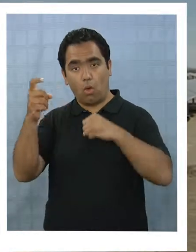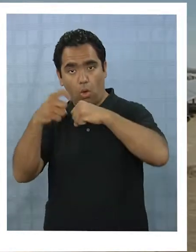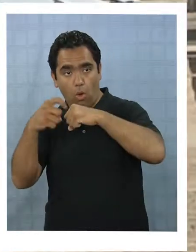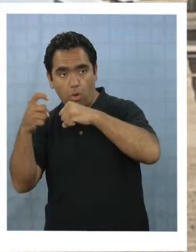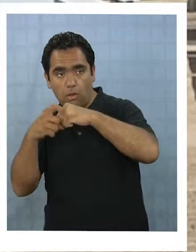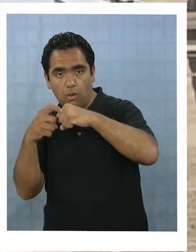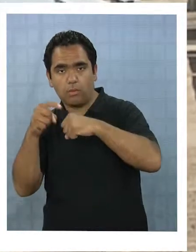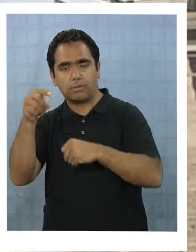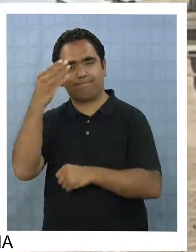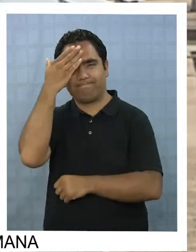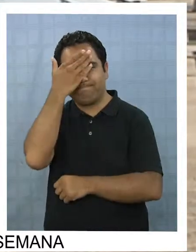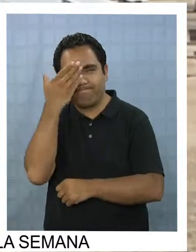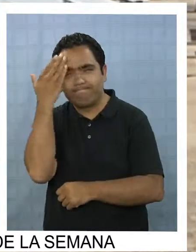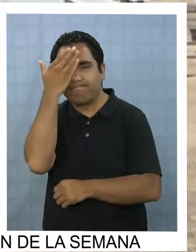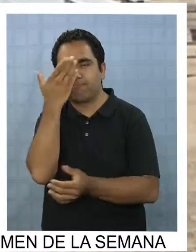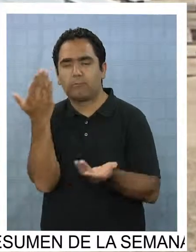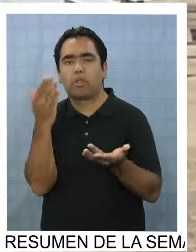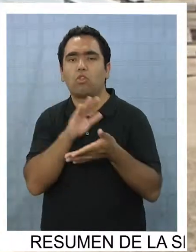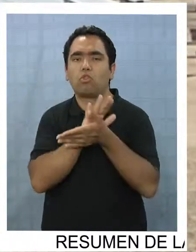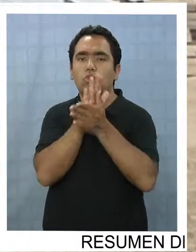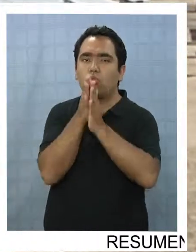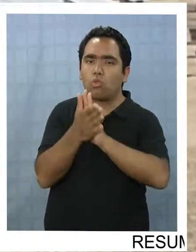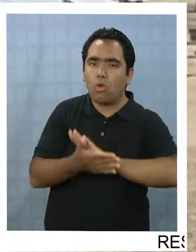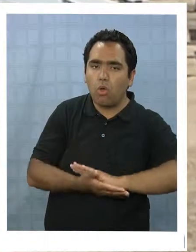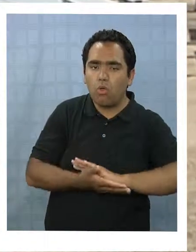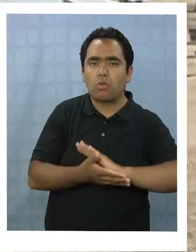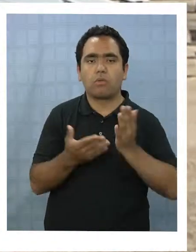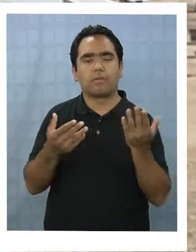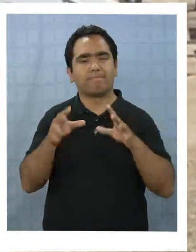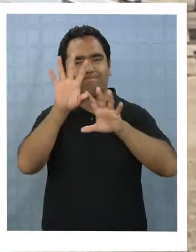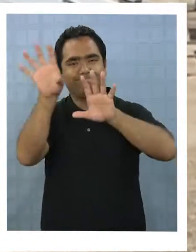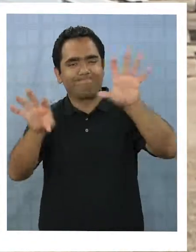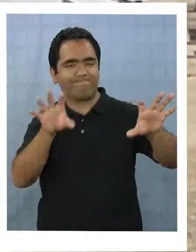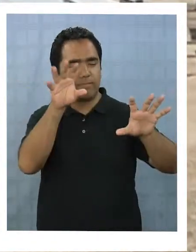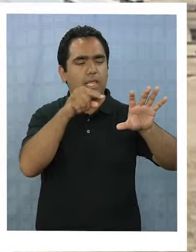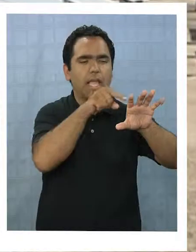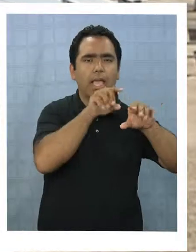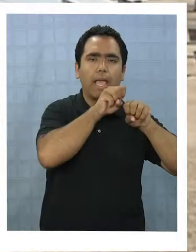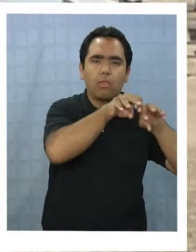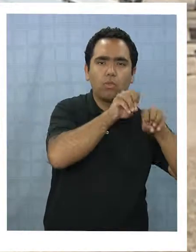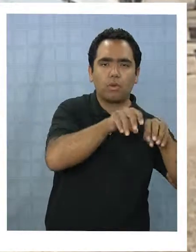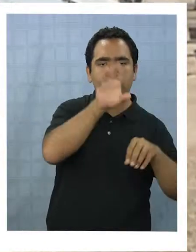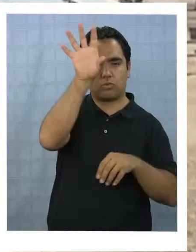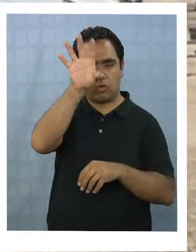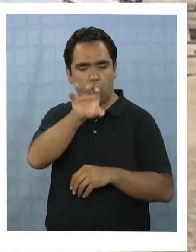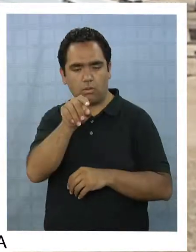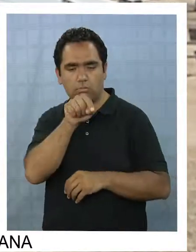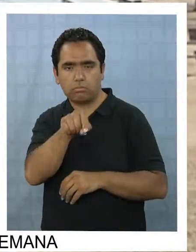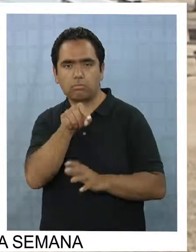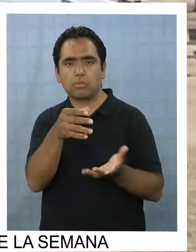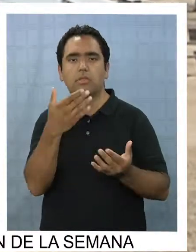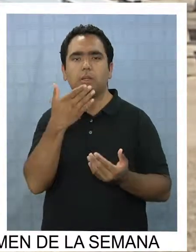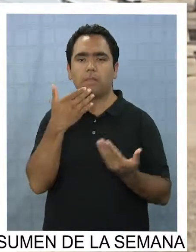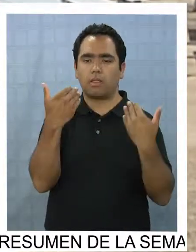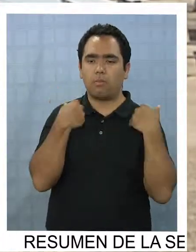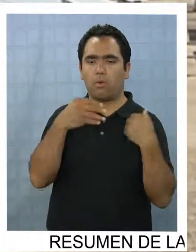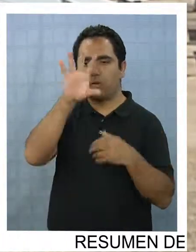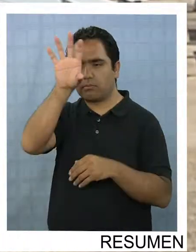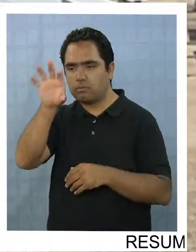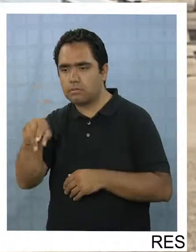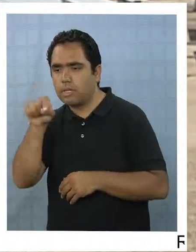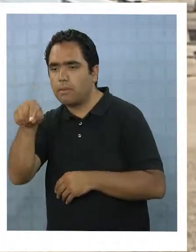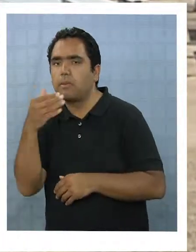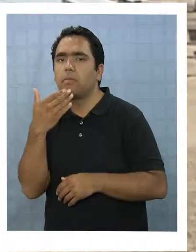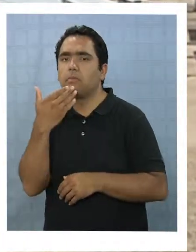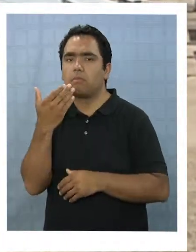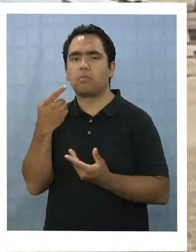significa tanto de todo lo que ha hecho Coyahuasi en la parte de educación, en la parte de lo que significa de deporte y también esto que